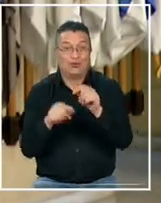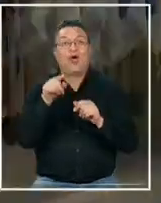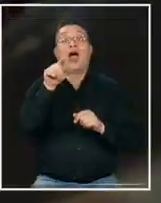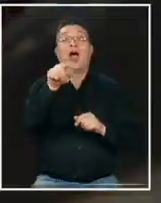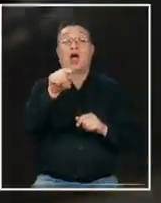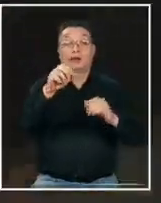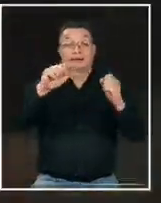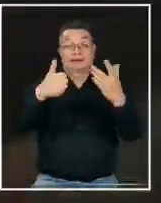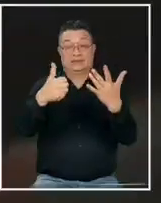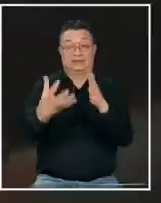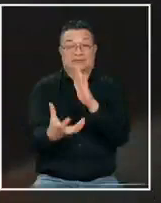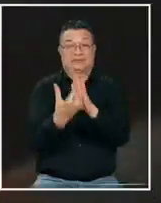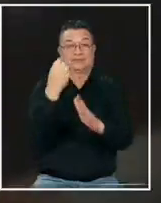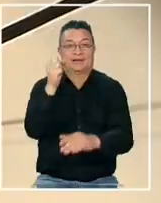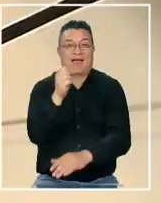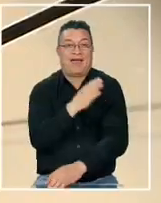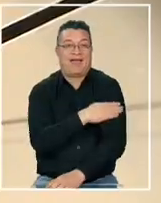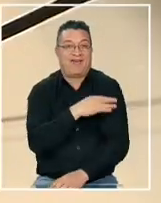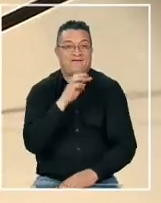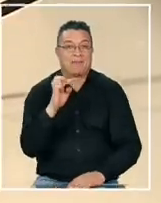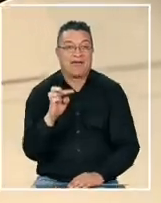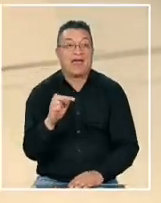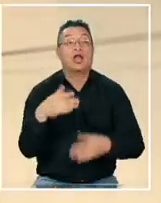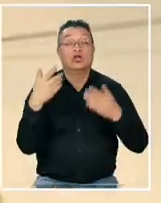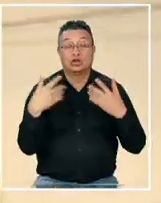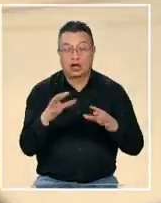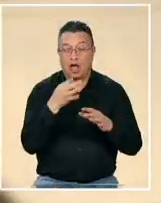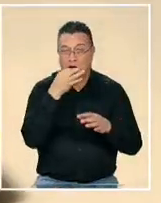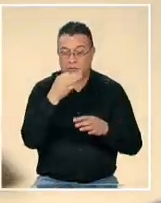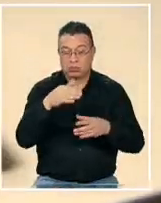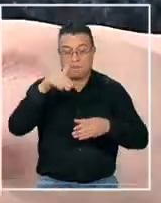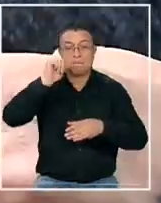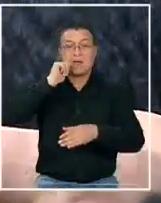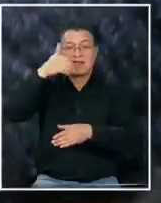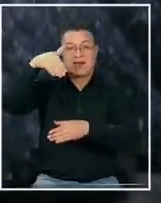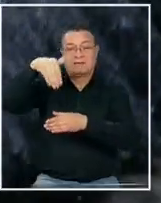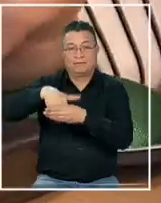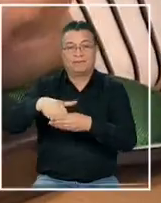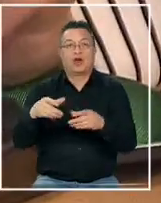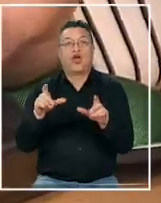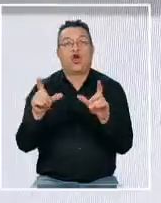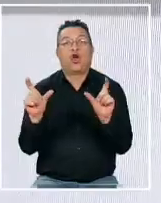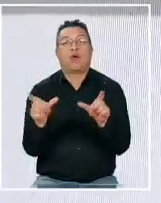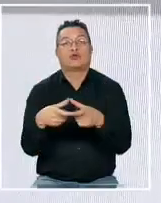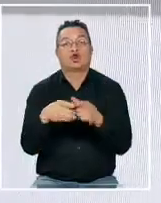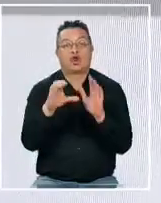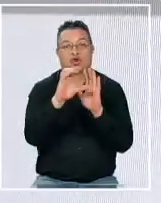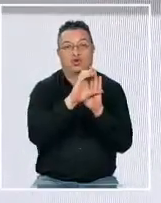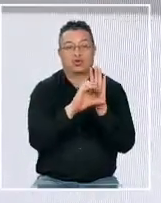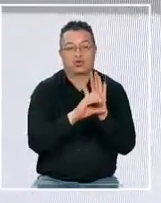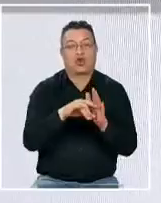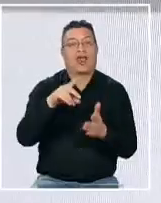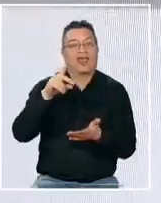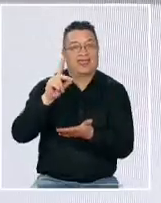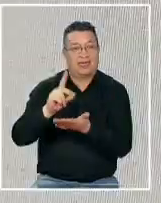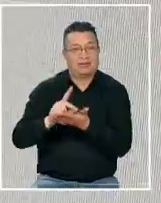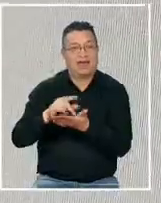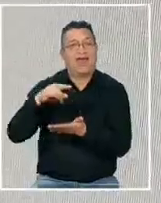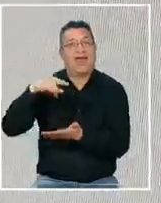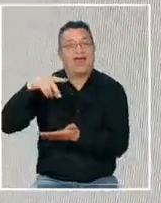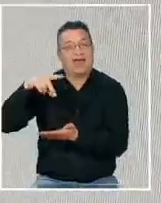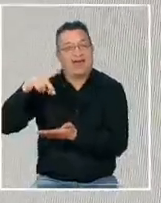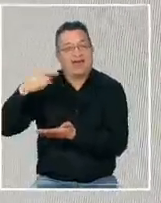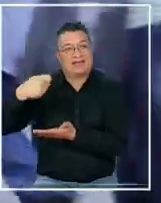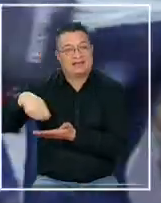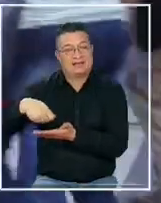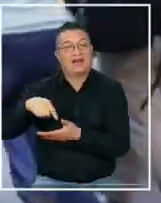por el sexto retiro de fondos previsionales. Ya estaba previsto que se votara mañana en la Comisión de Constitución de la Cámara de Diputadas y Diputados, pero el